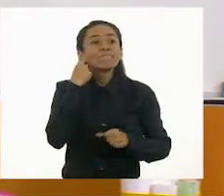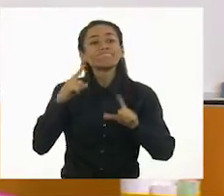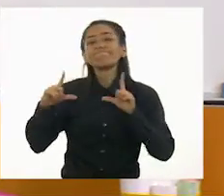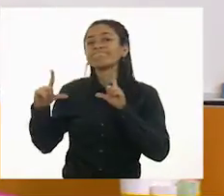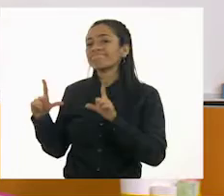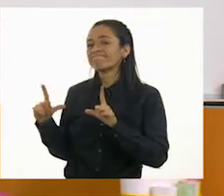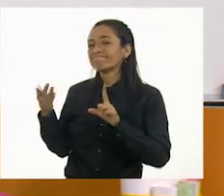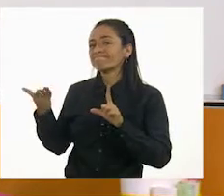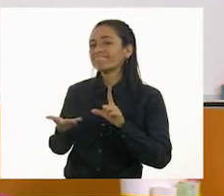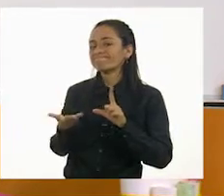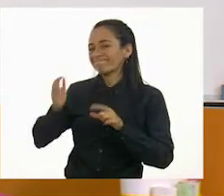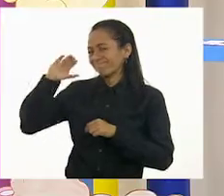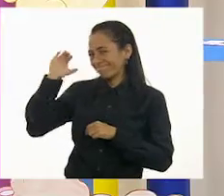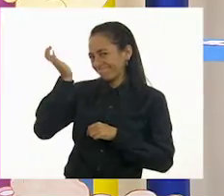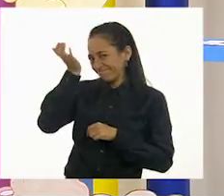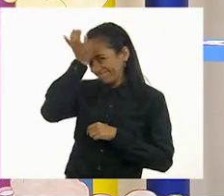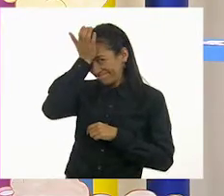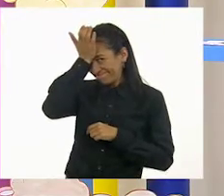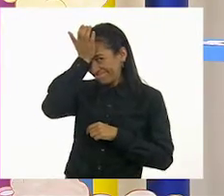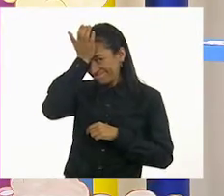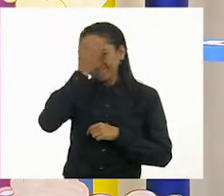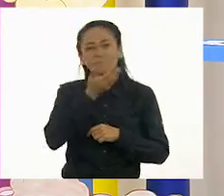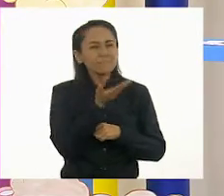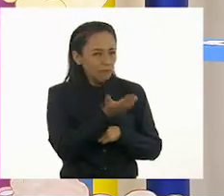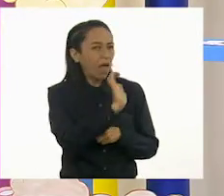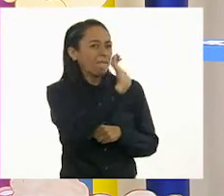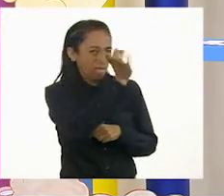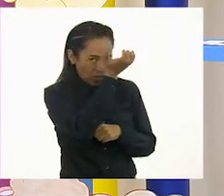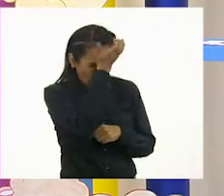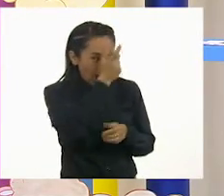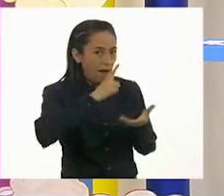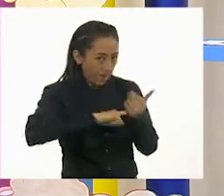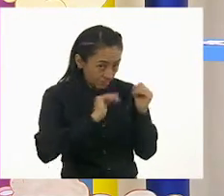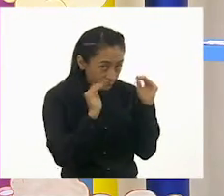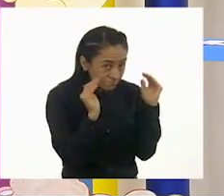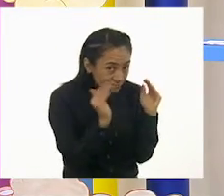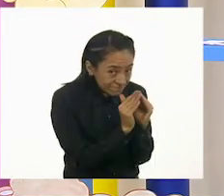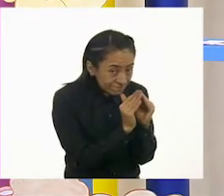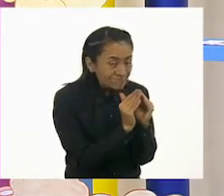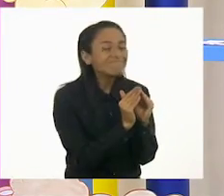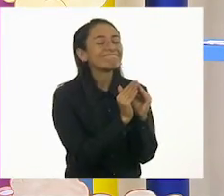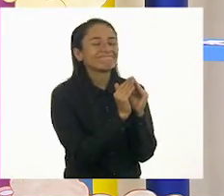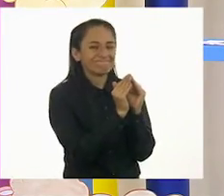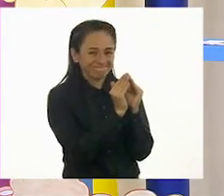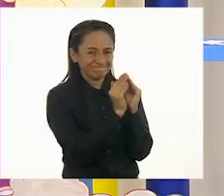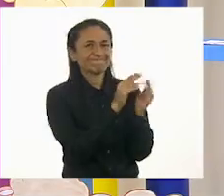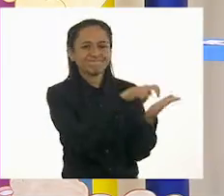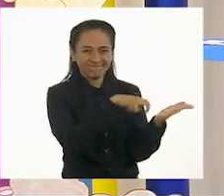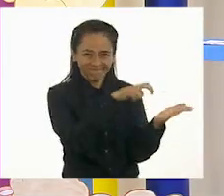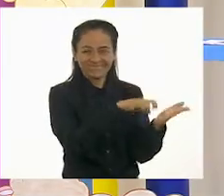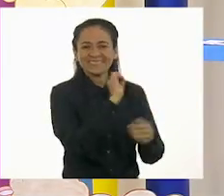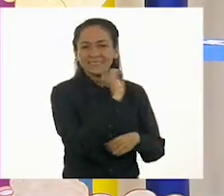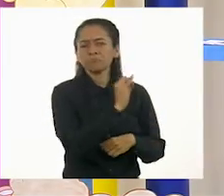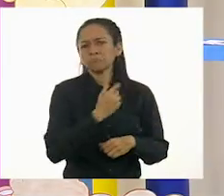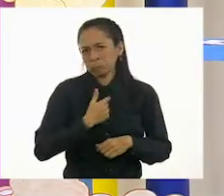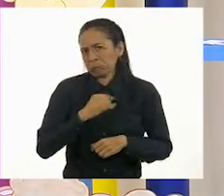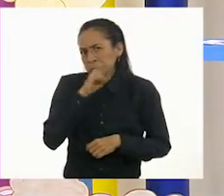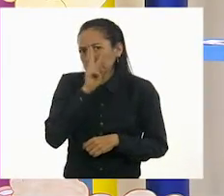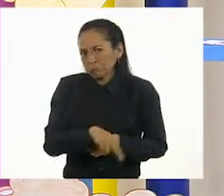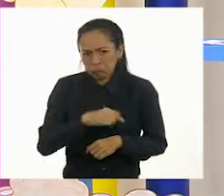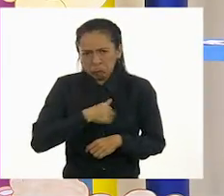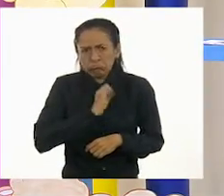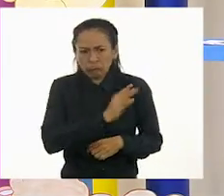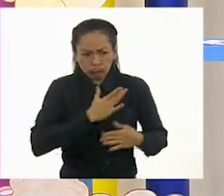Es un borrego. Un borrego. ¿Un borrego es un animal doméstico? Sí. ¿Lo puedo tener bajo mi cuidado y mi